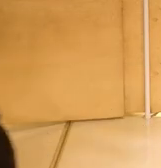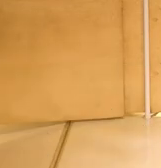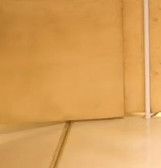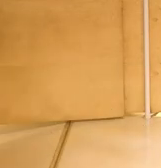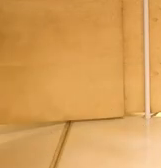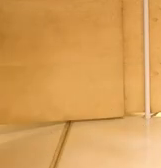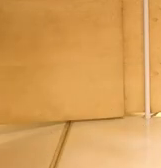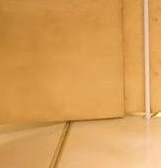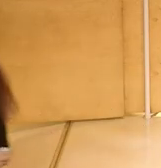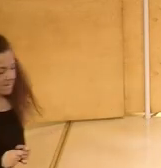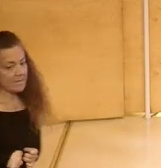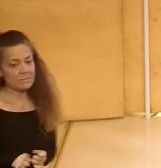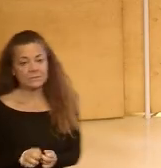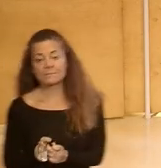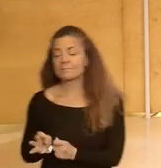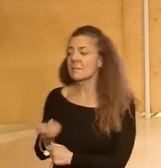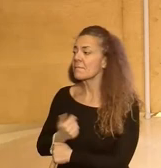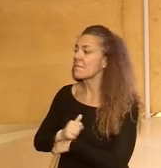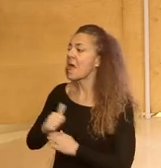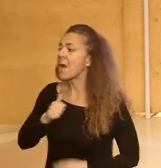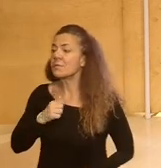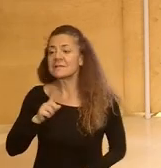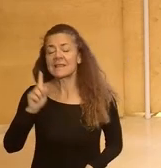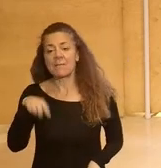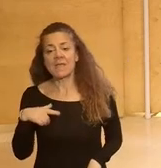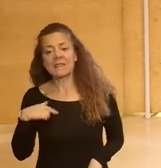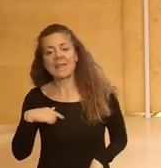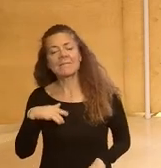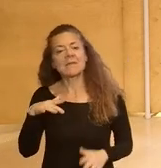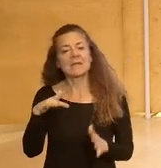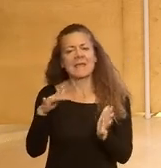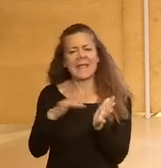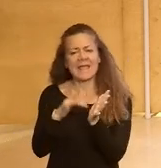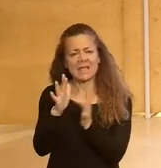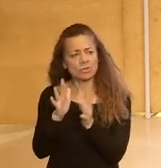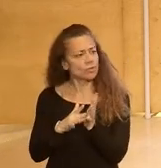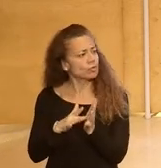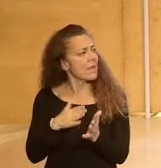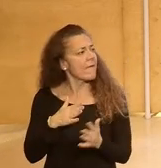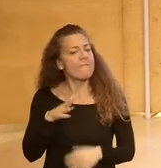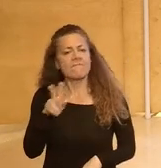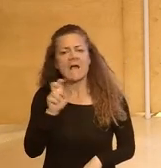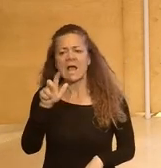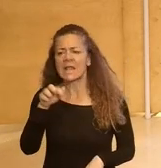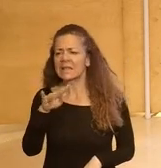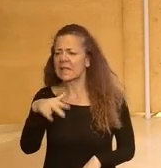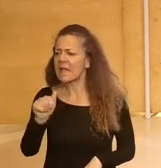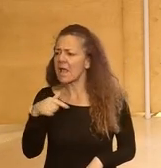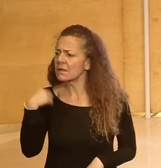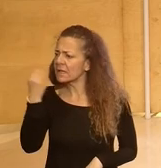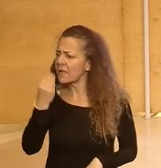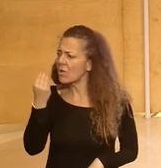vamos también aprovechar el granito de arena de Jesús y de Valentina creo que es Valentina